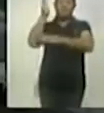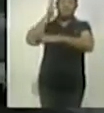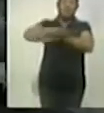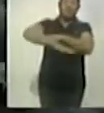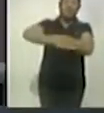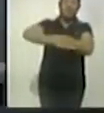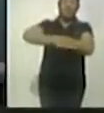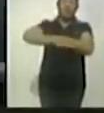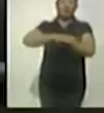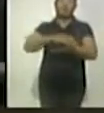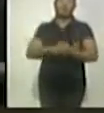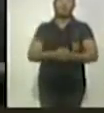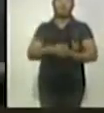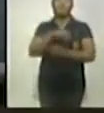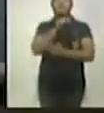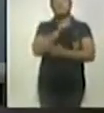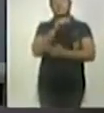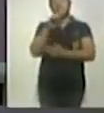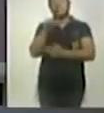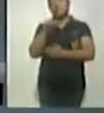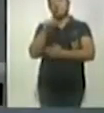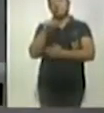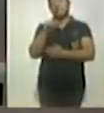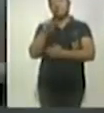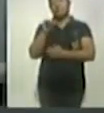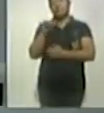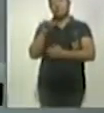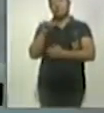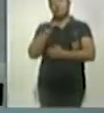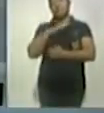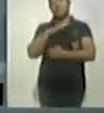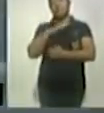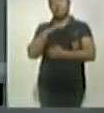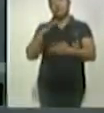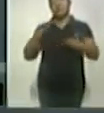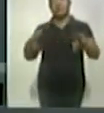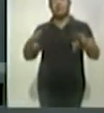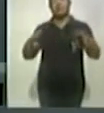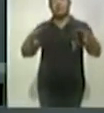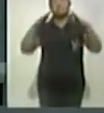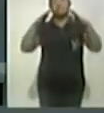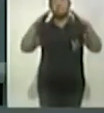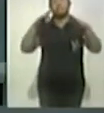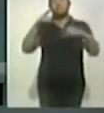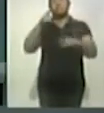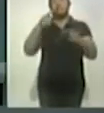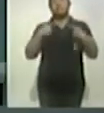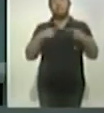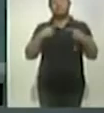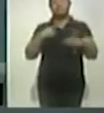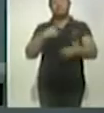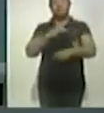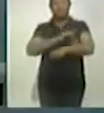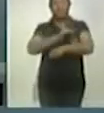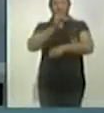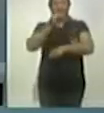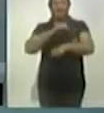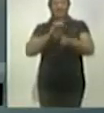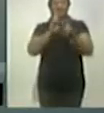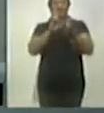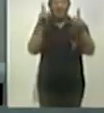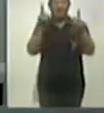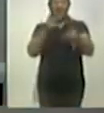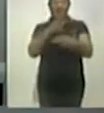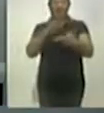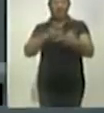en Santa Catarina, Xanahuía, se desgajó un cerro, y hay dos personas lesionadas con fractura expuesta, ya se han enviado